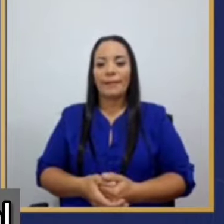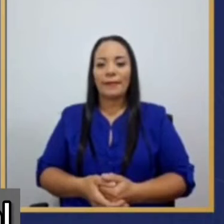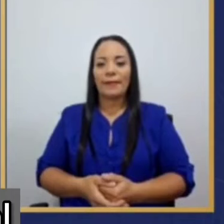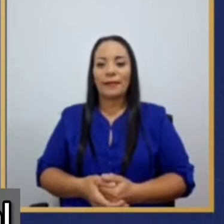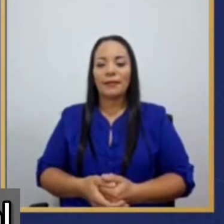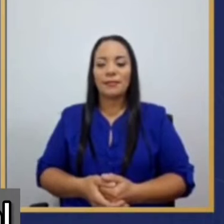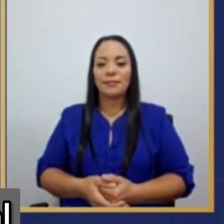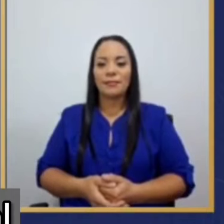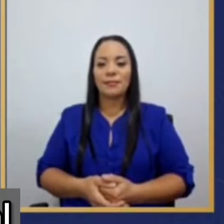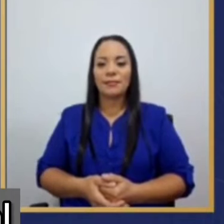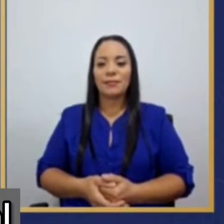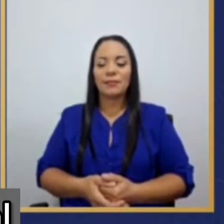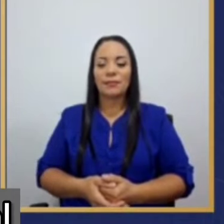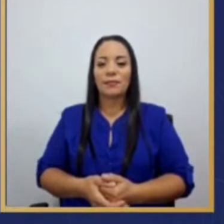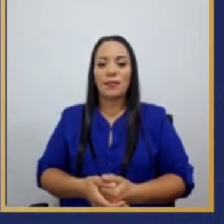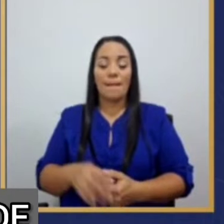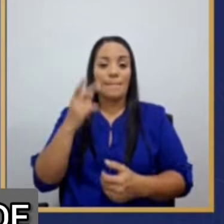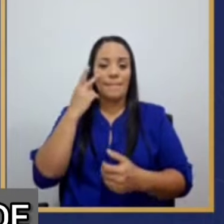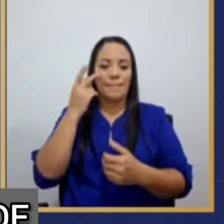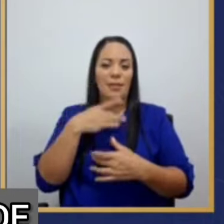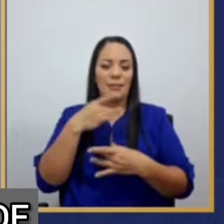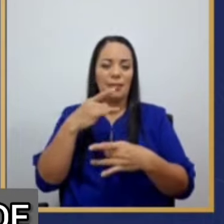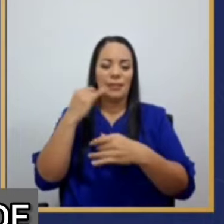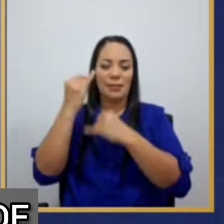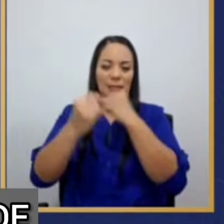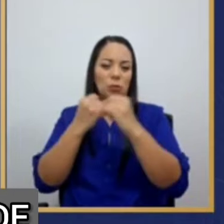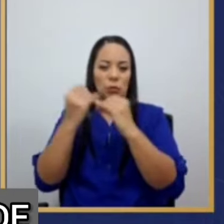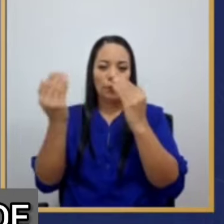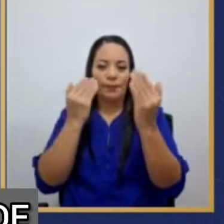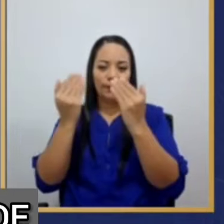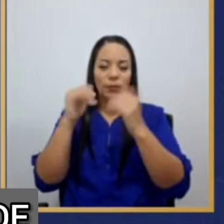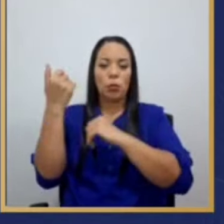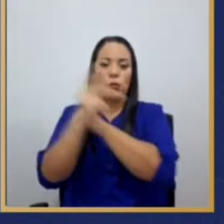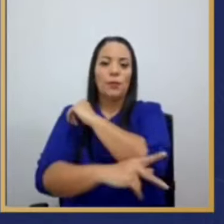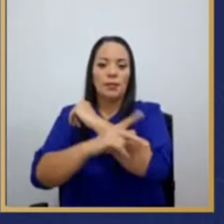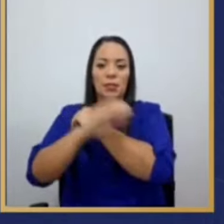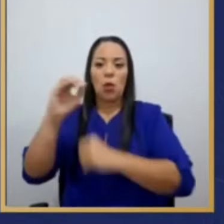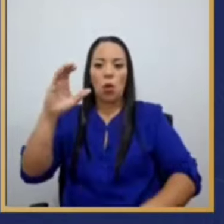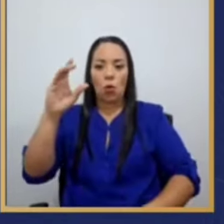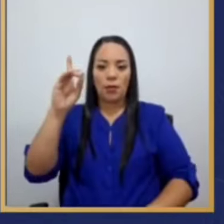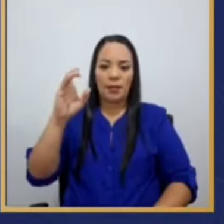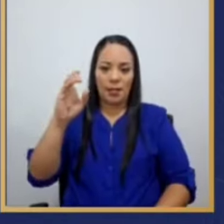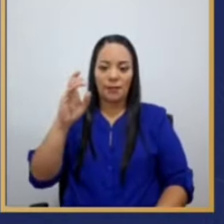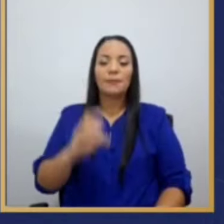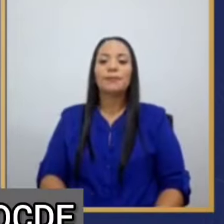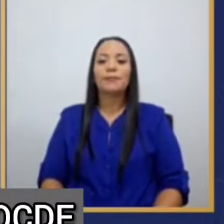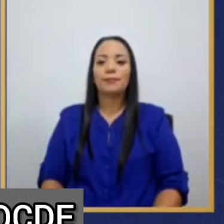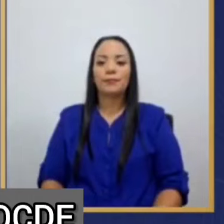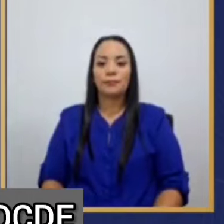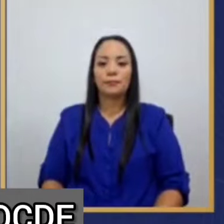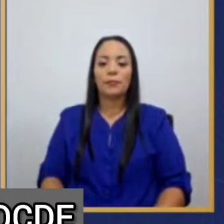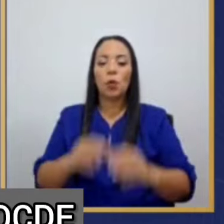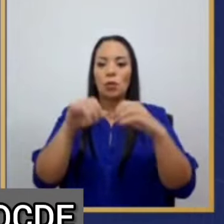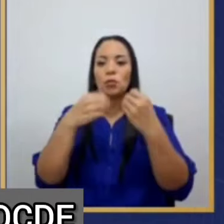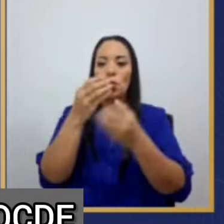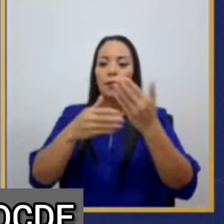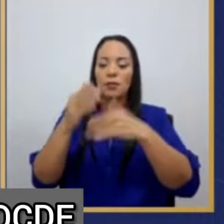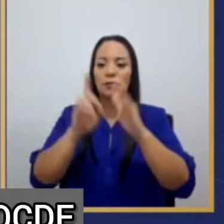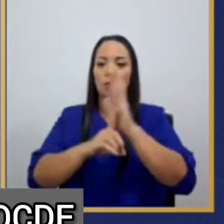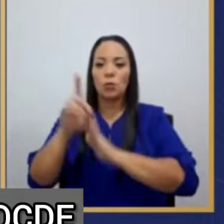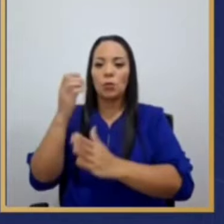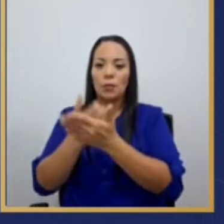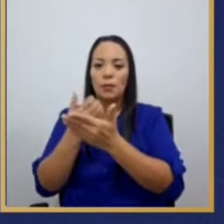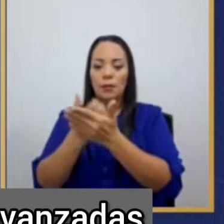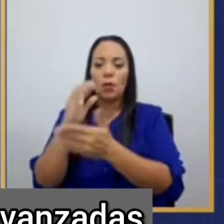Aquí para tener una referencia internacional, vemos en comparación con países de la OCDE, de la Organización para la Comparación de Desarrollo Económico,